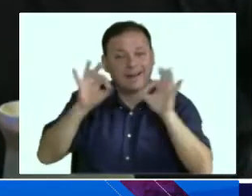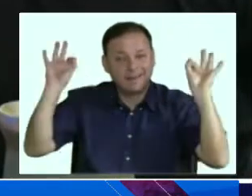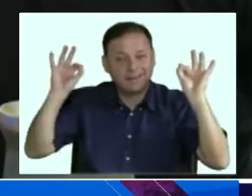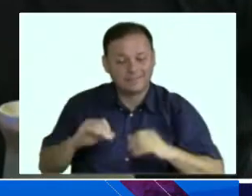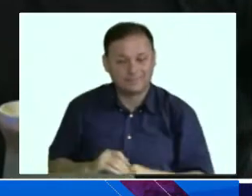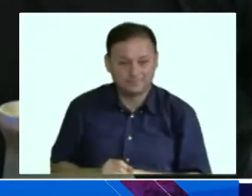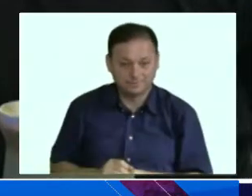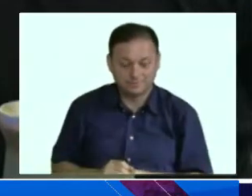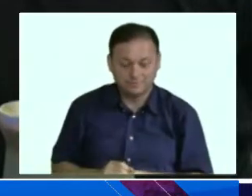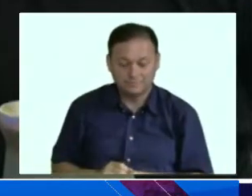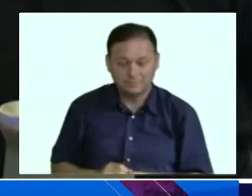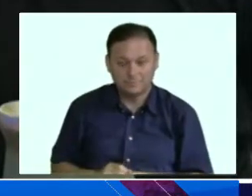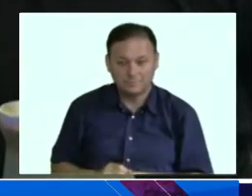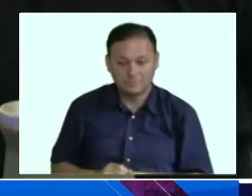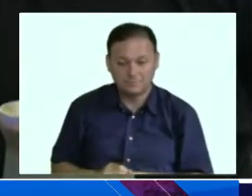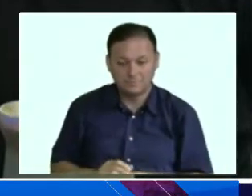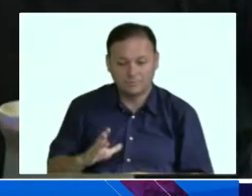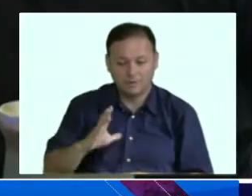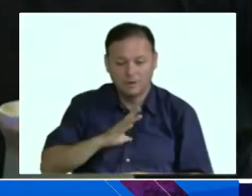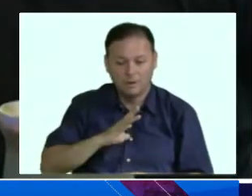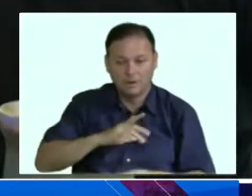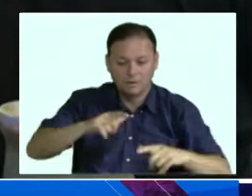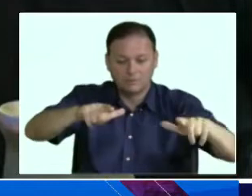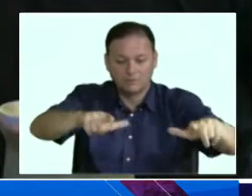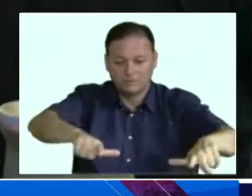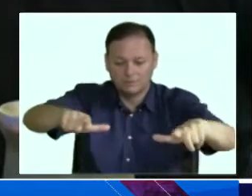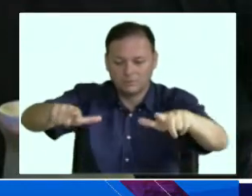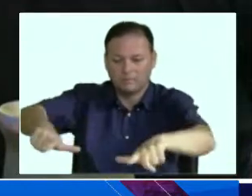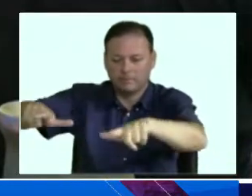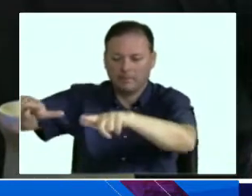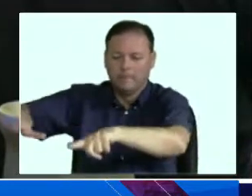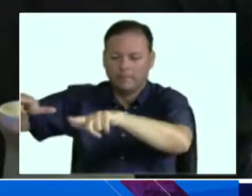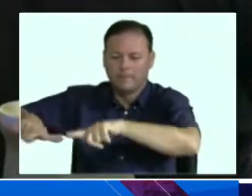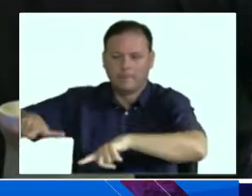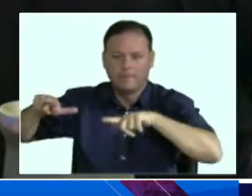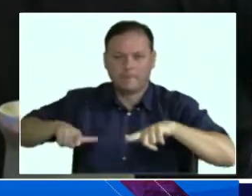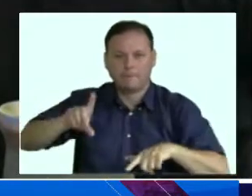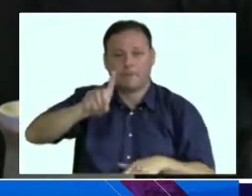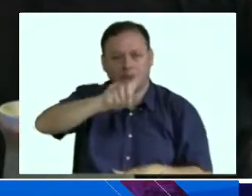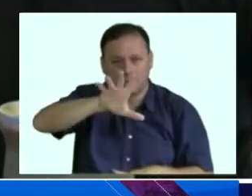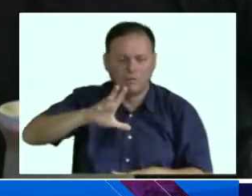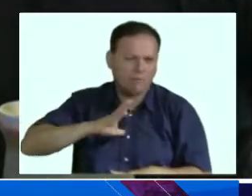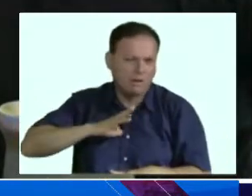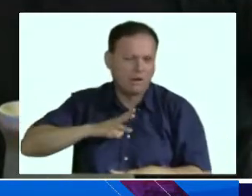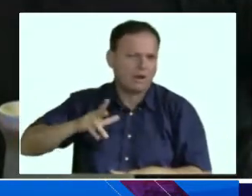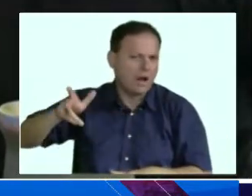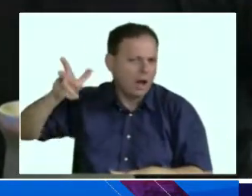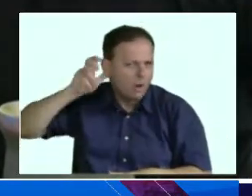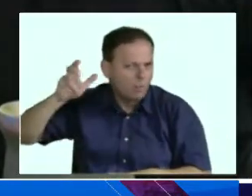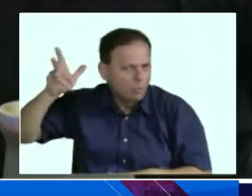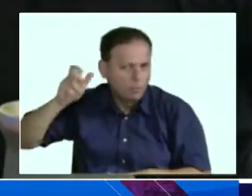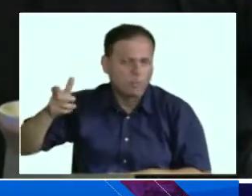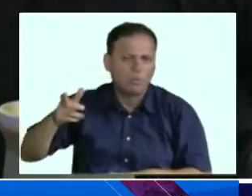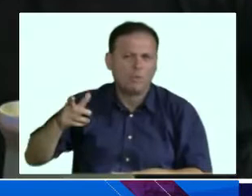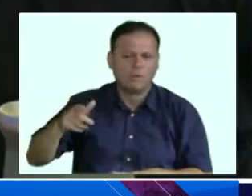actores en escenario, tenemos 15 escenarios. Iluminación, tenemos audio interno dentro